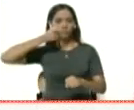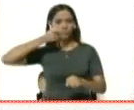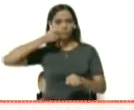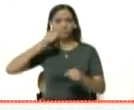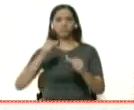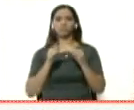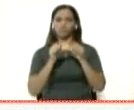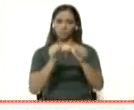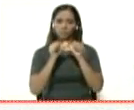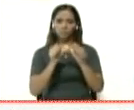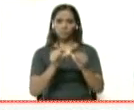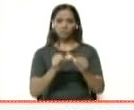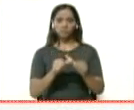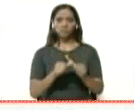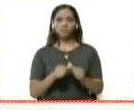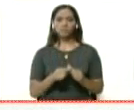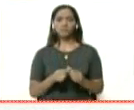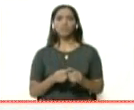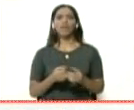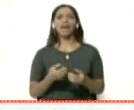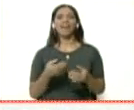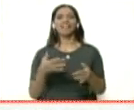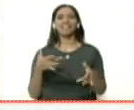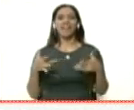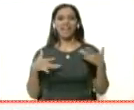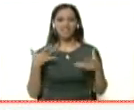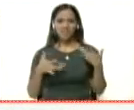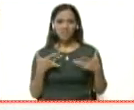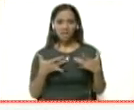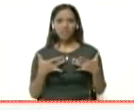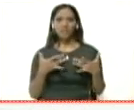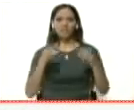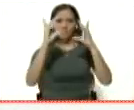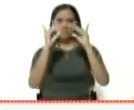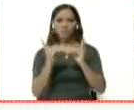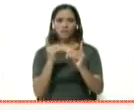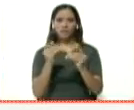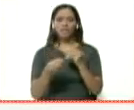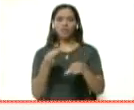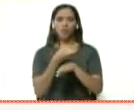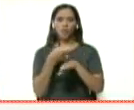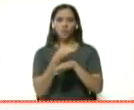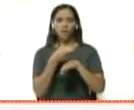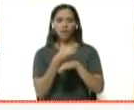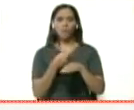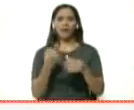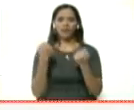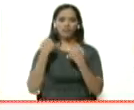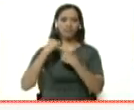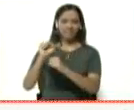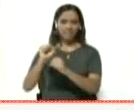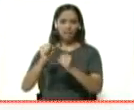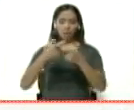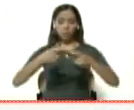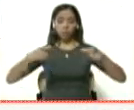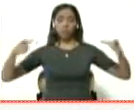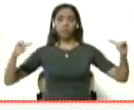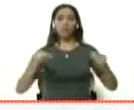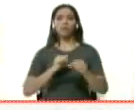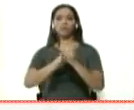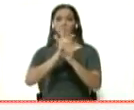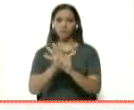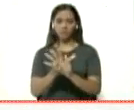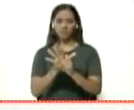a las acciones y medidas que emprenden las autoridades gubernamentales para evitar el contagio del COVID